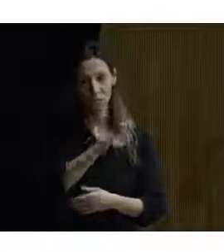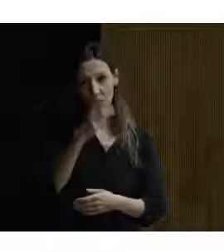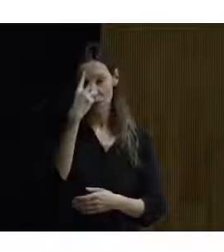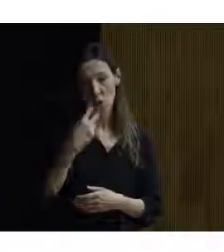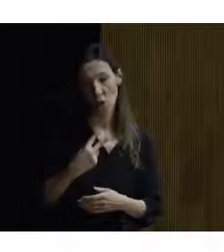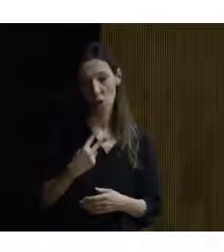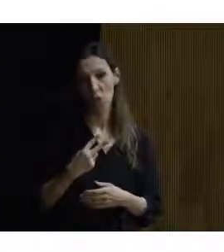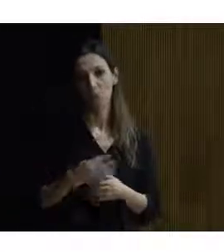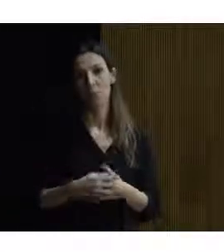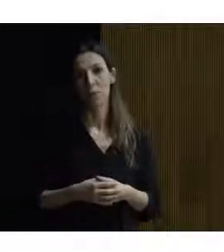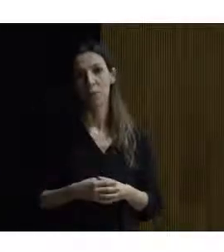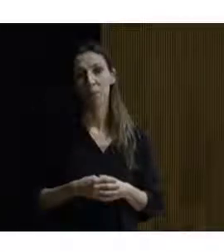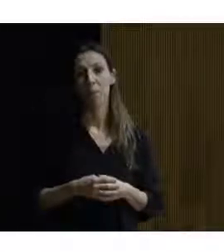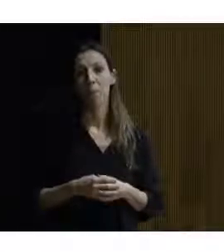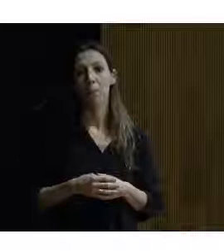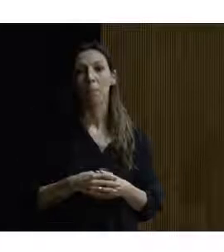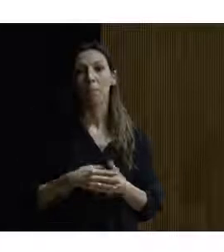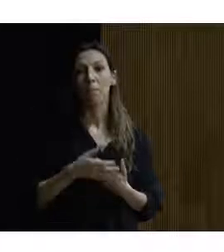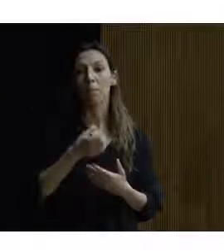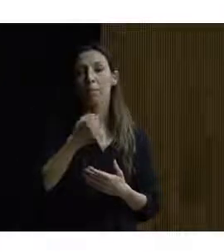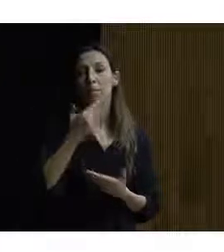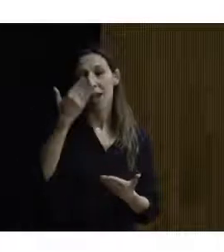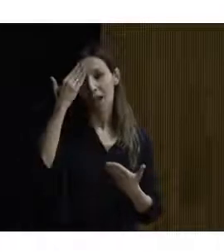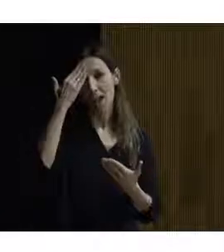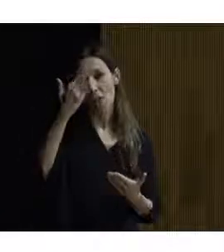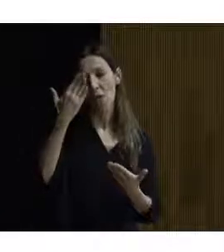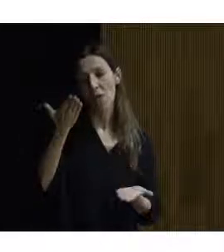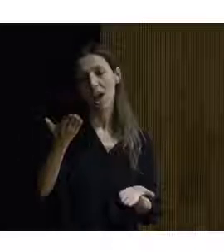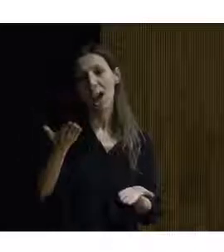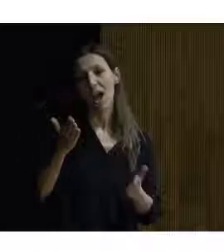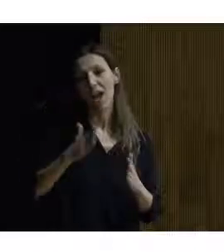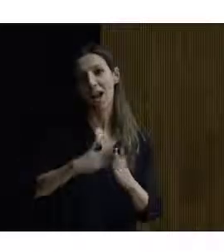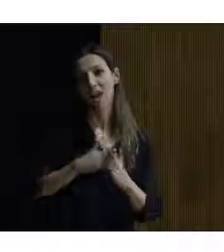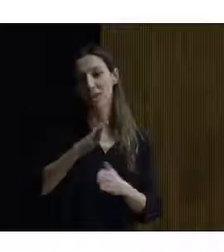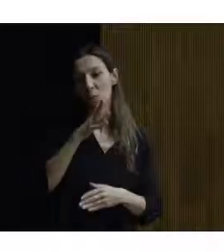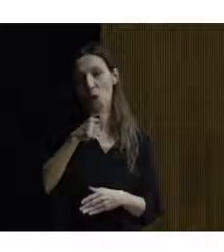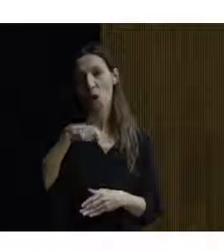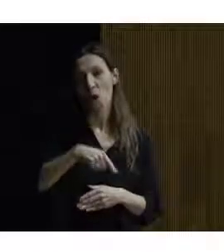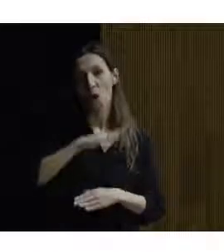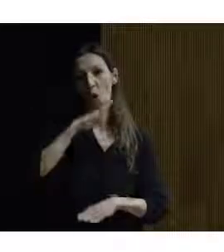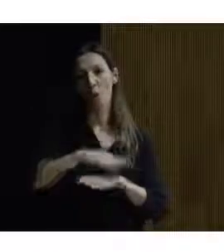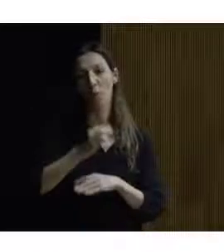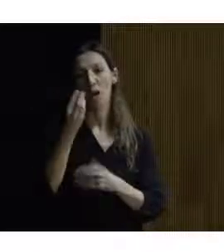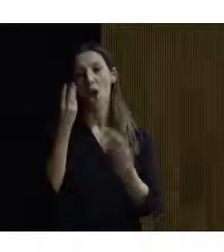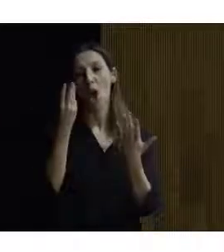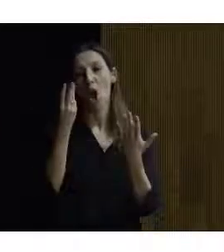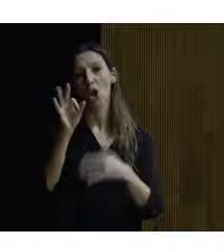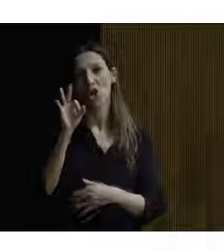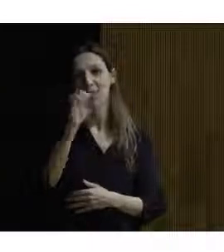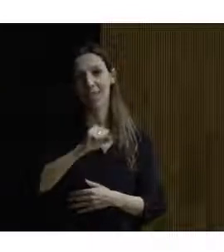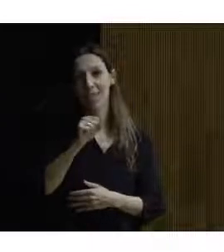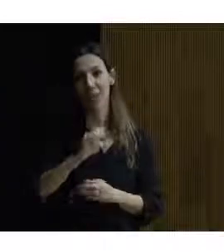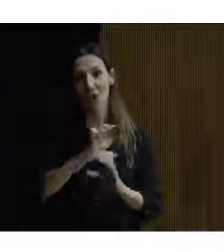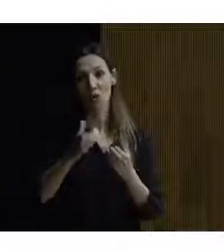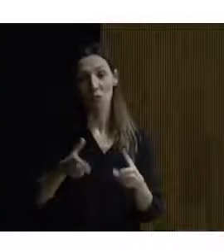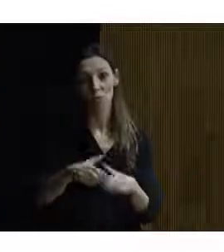aquí y bueno felicitar a la casa porque hoy cumplimos 80 años el grupo social ONCE lo habéis